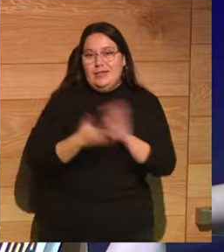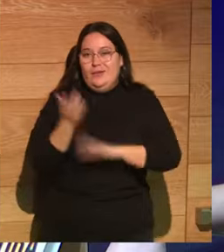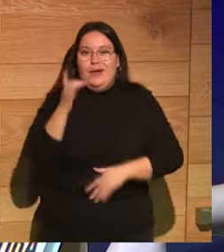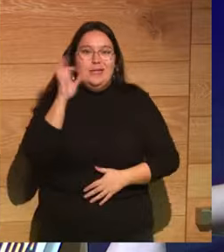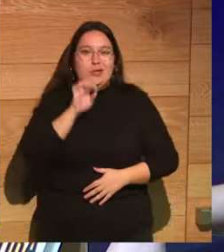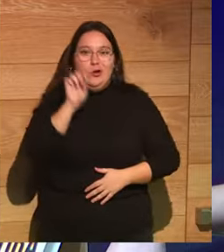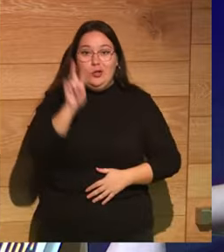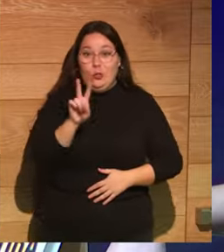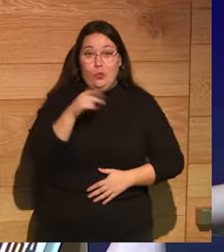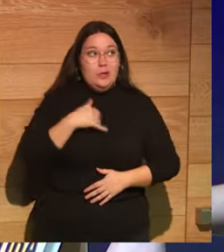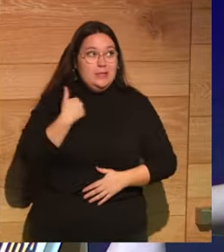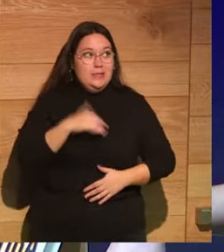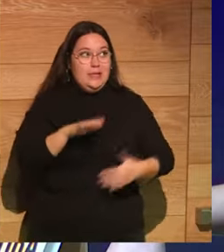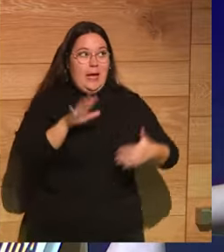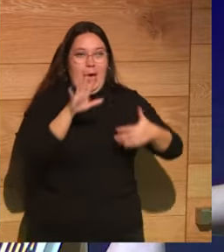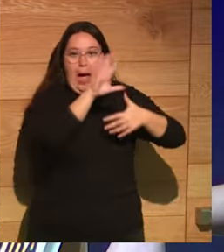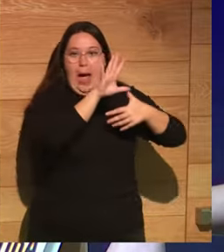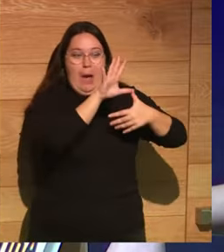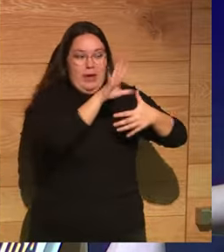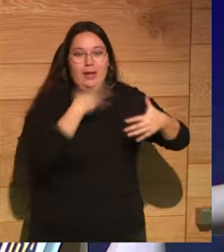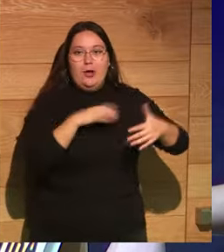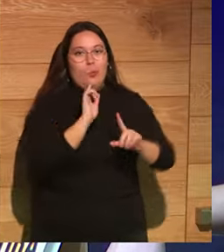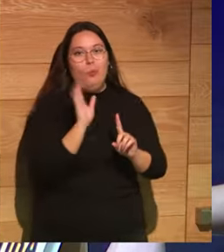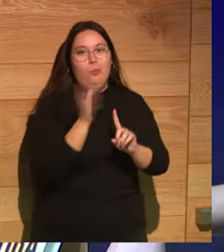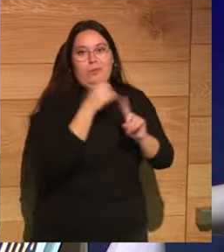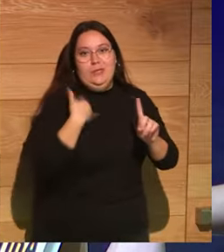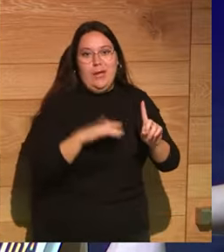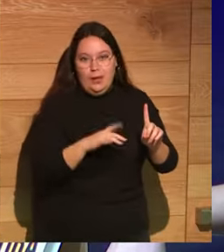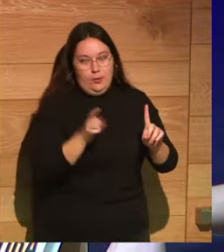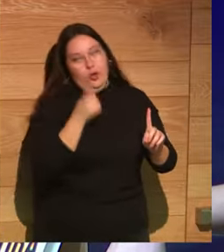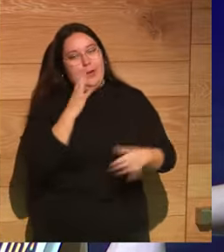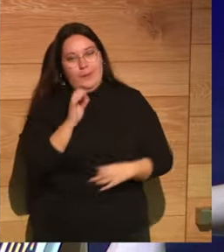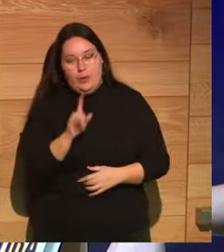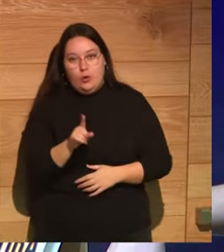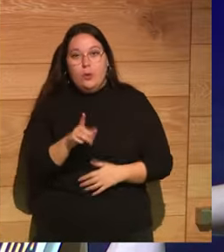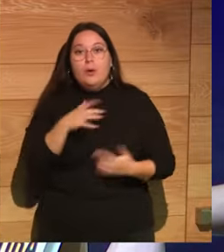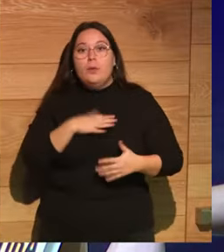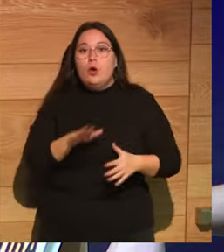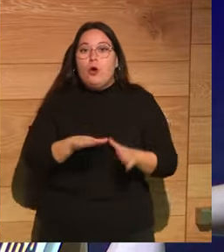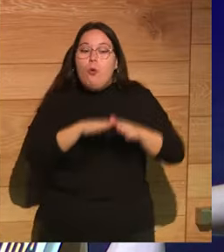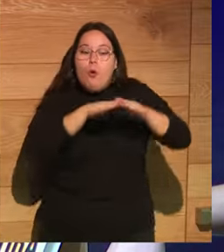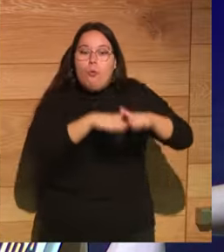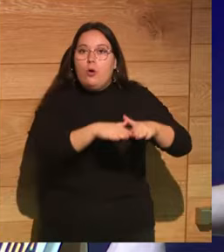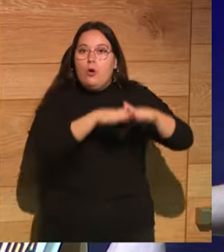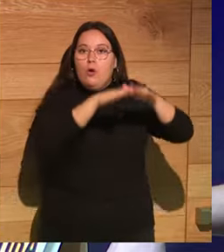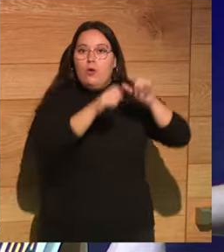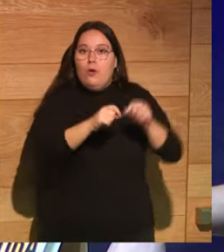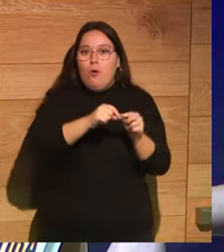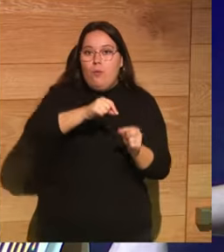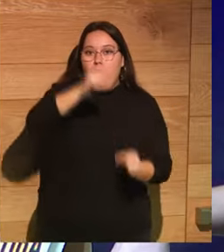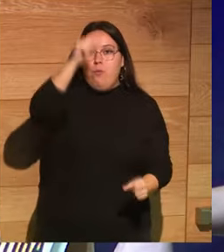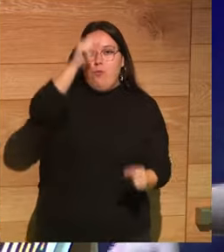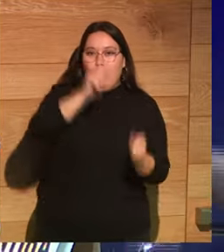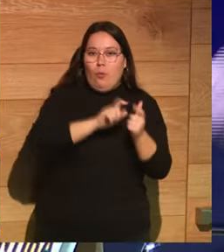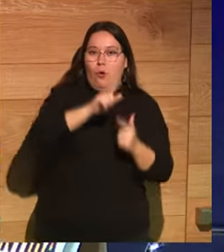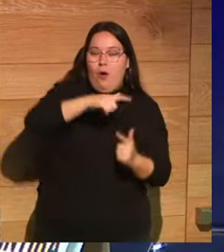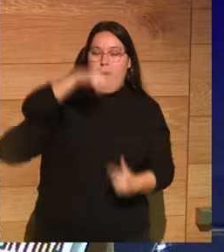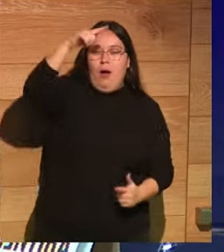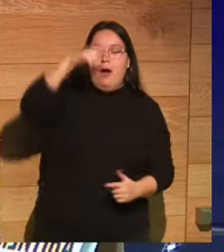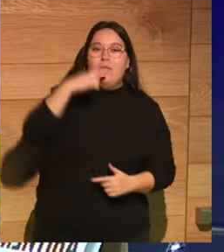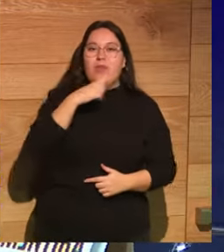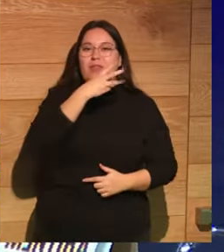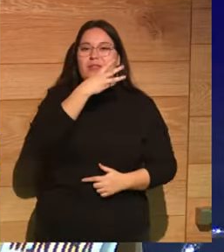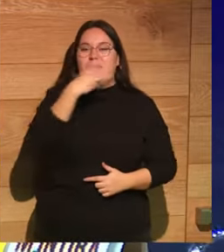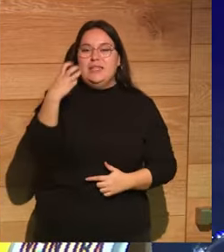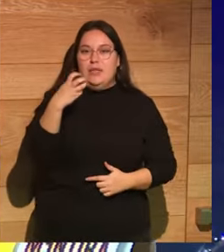del posible descubrimiento de América obviamente no es así pero levantó el barco ese viento 300 estadios de altura nos dice Luciano